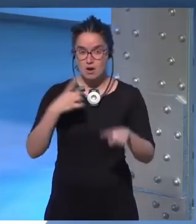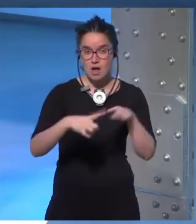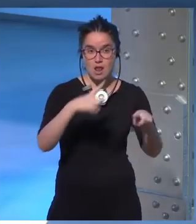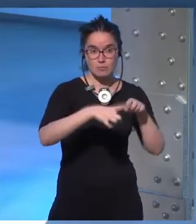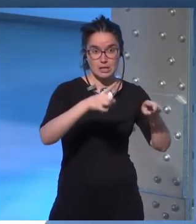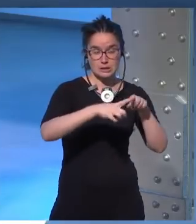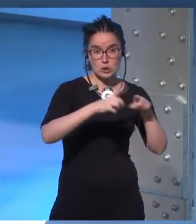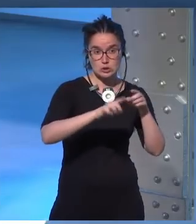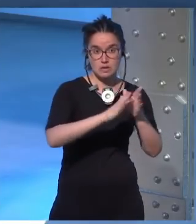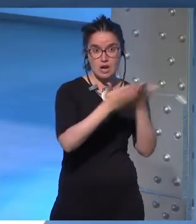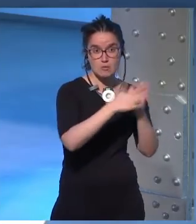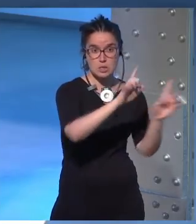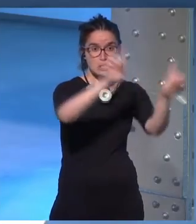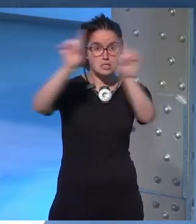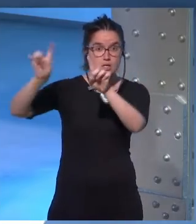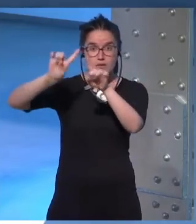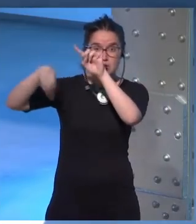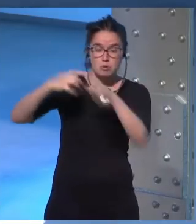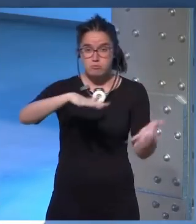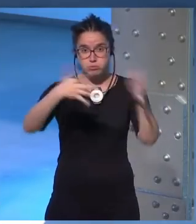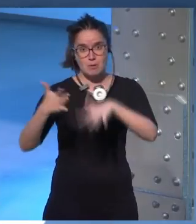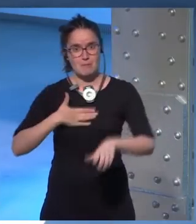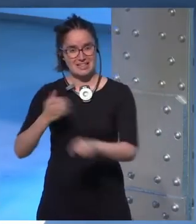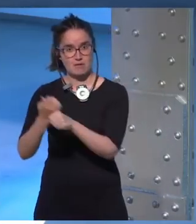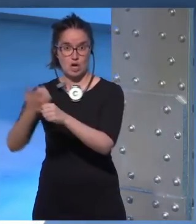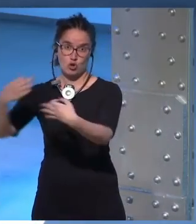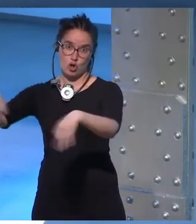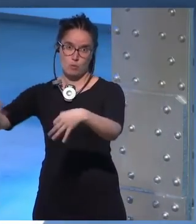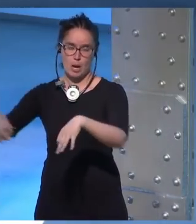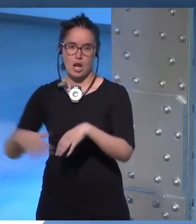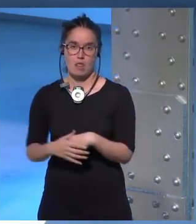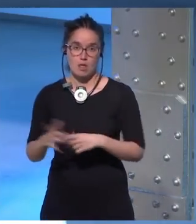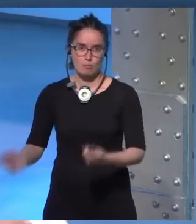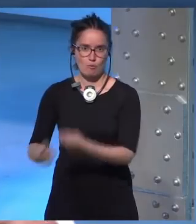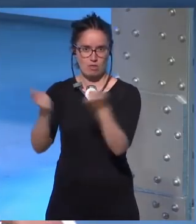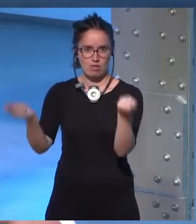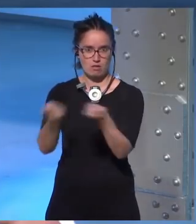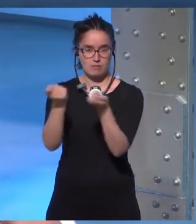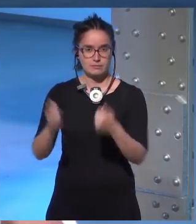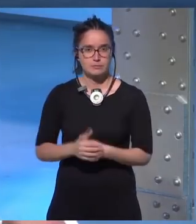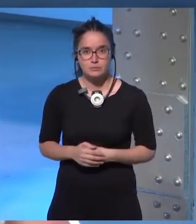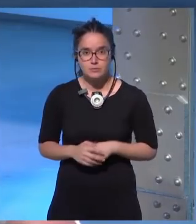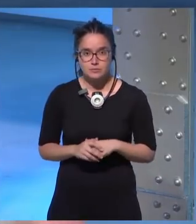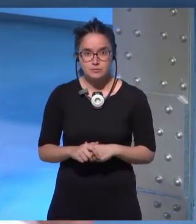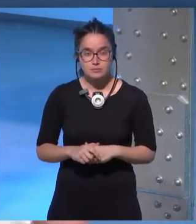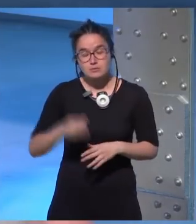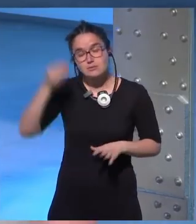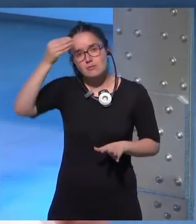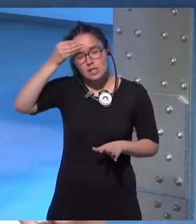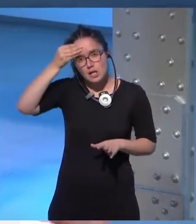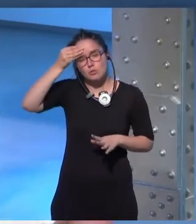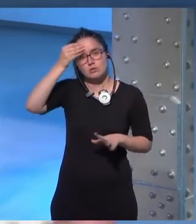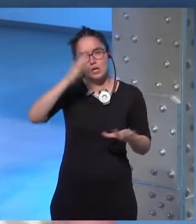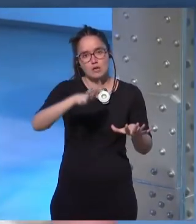de las giras literarias a mi trabajo normal de publicidad creo que he ido